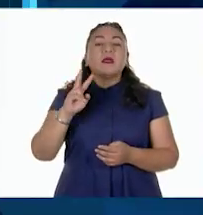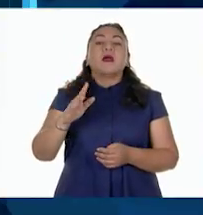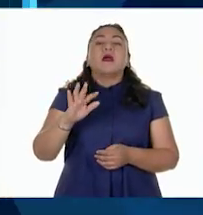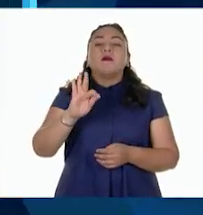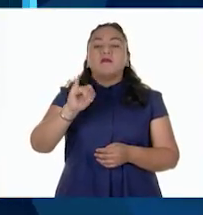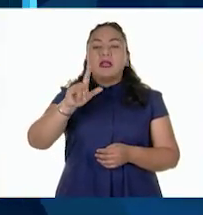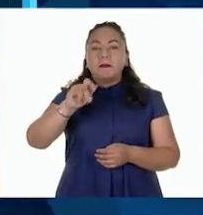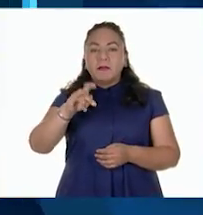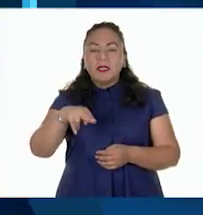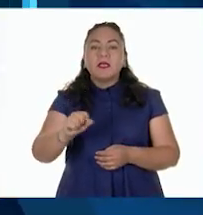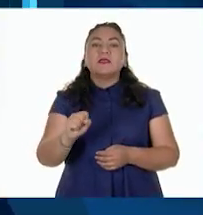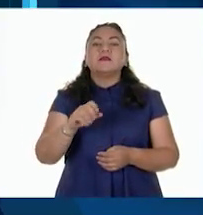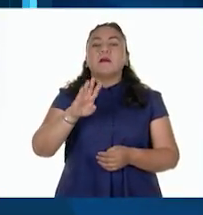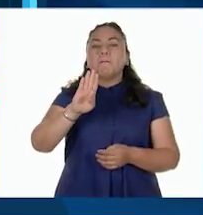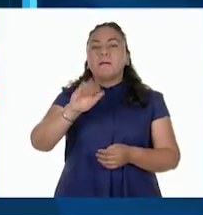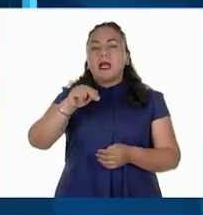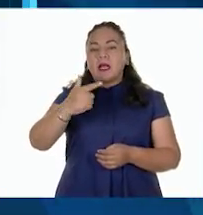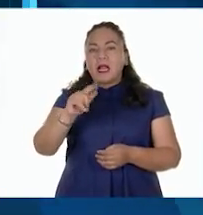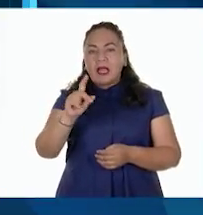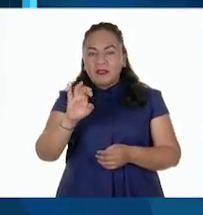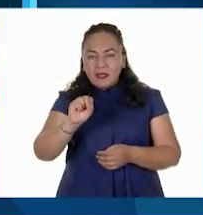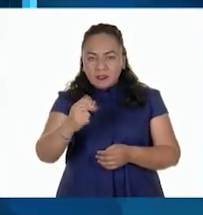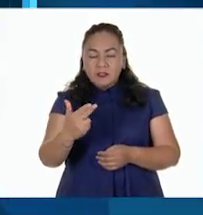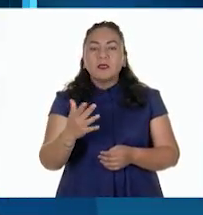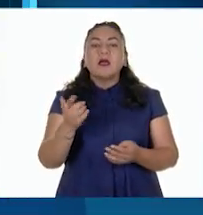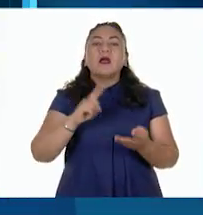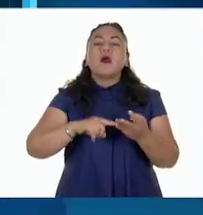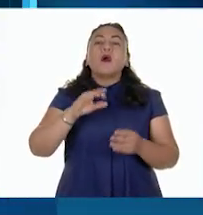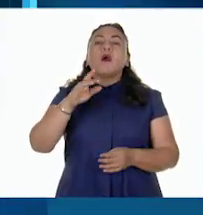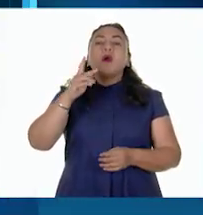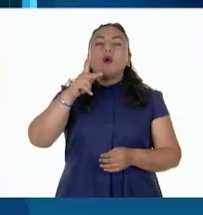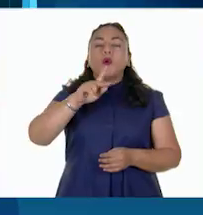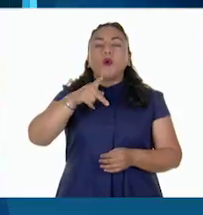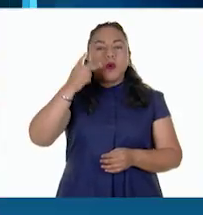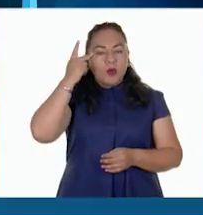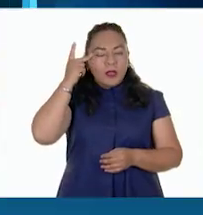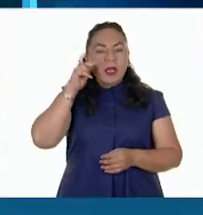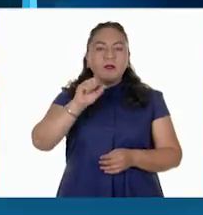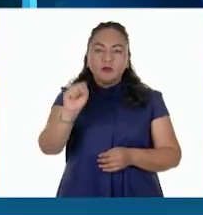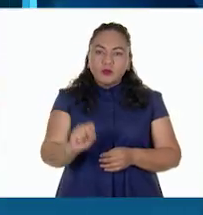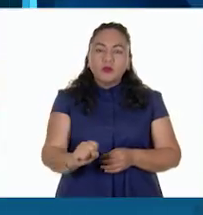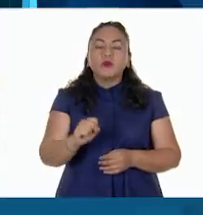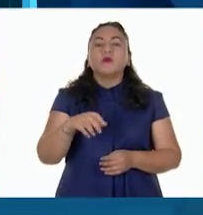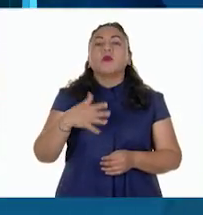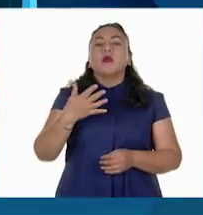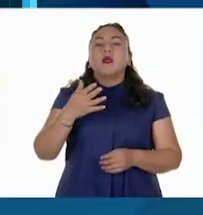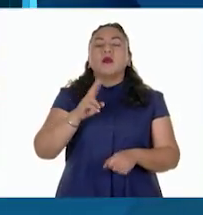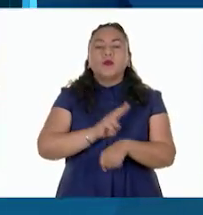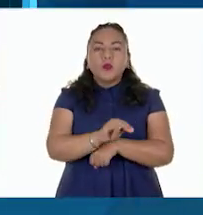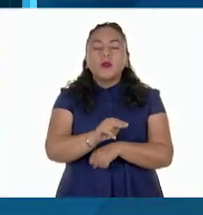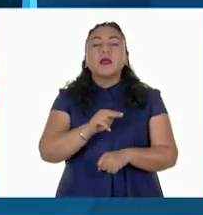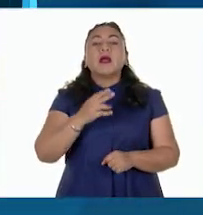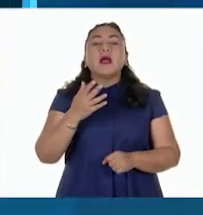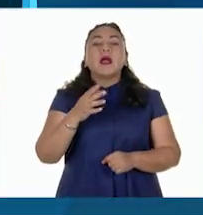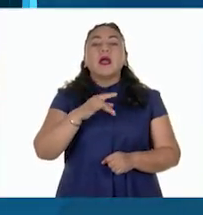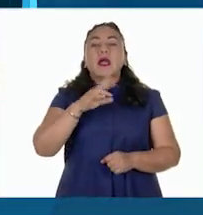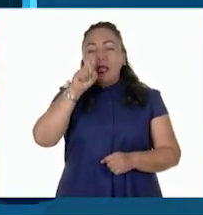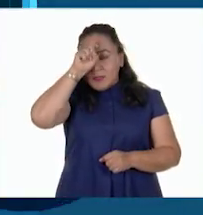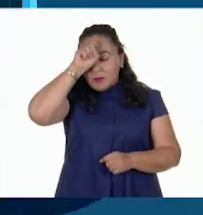Filipinas, Bangladesh, Corea del Sur, Noruega, Chile, Egipto y Japón.